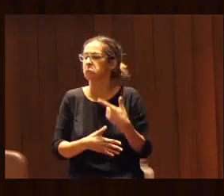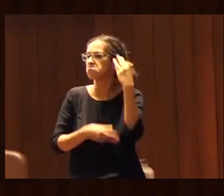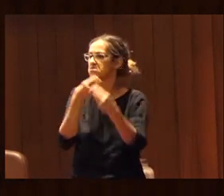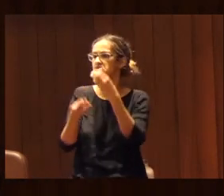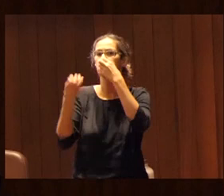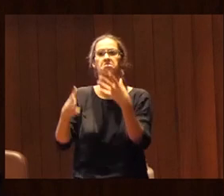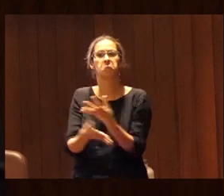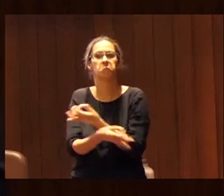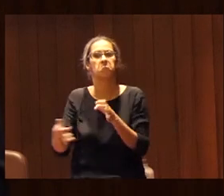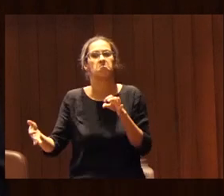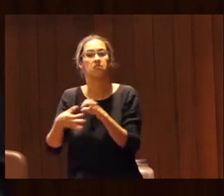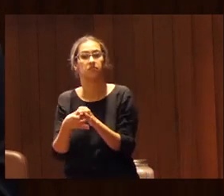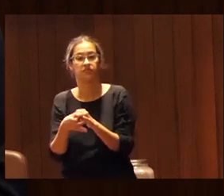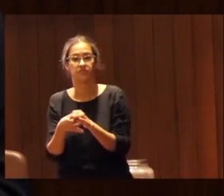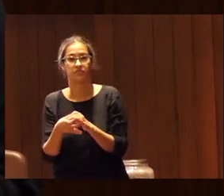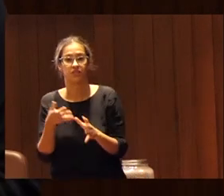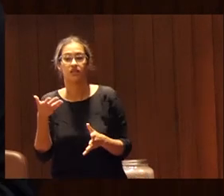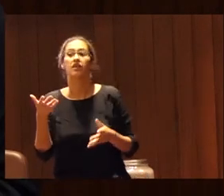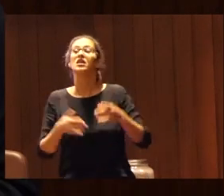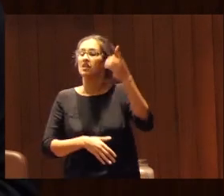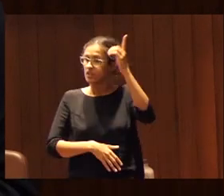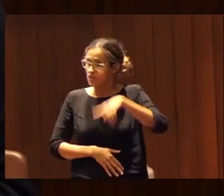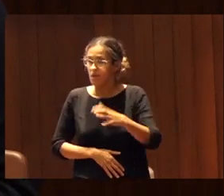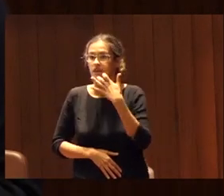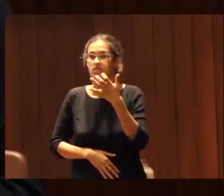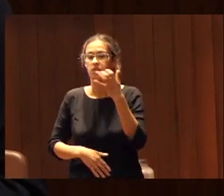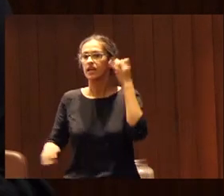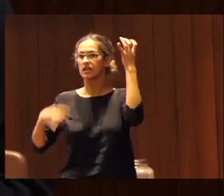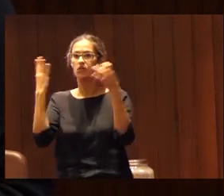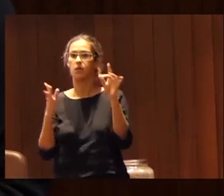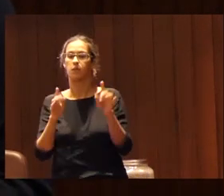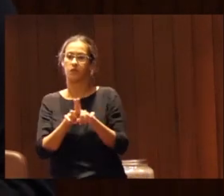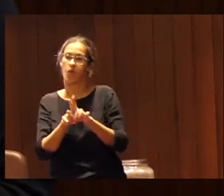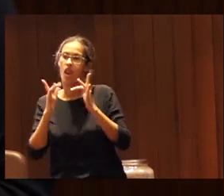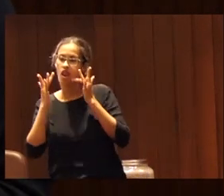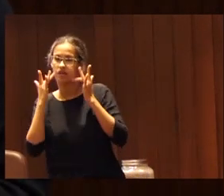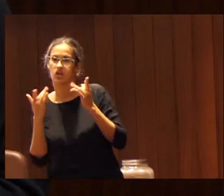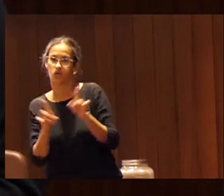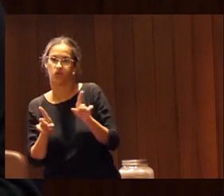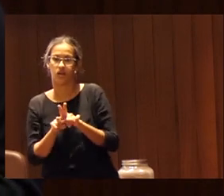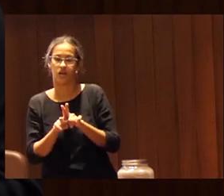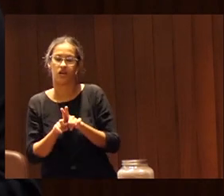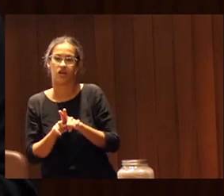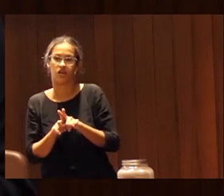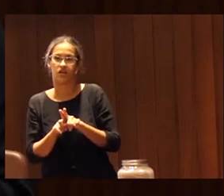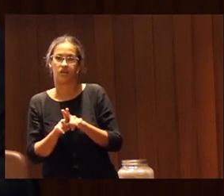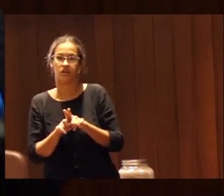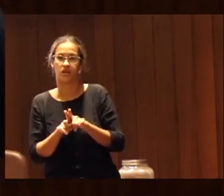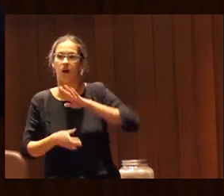cuando me parece acertado también actividades neutras en las que no tiene muchas competencias o por lo menos